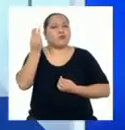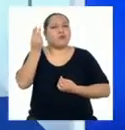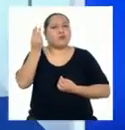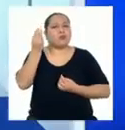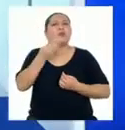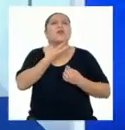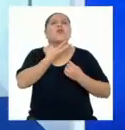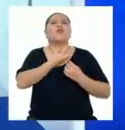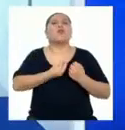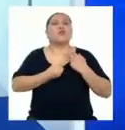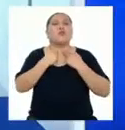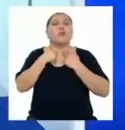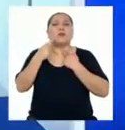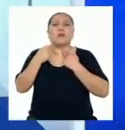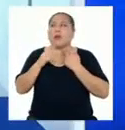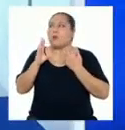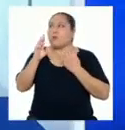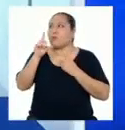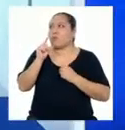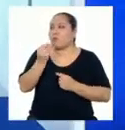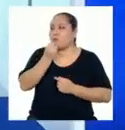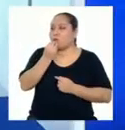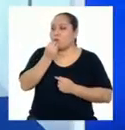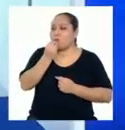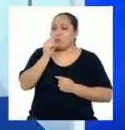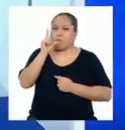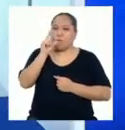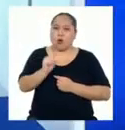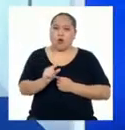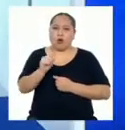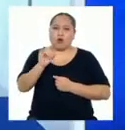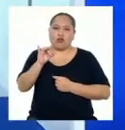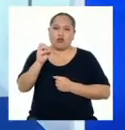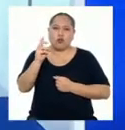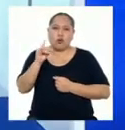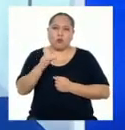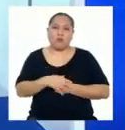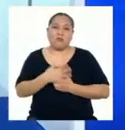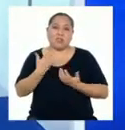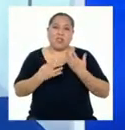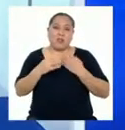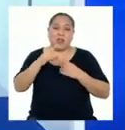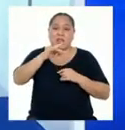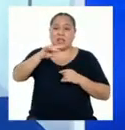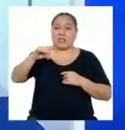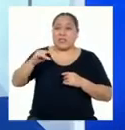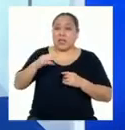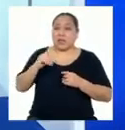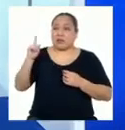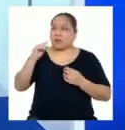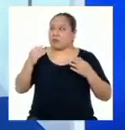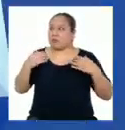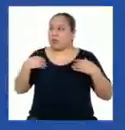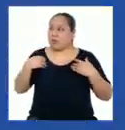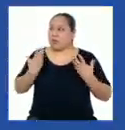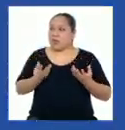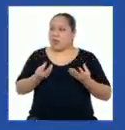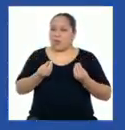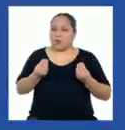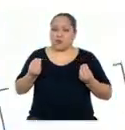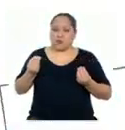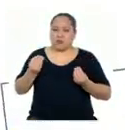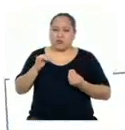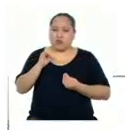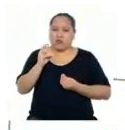tiroideas? Porque consumimos menos yodo en nuestros alimentos. Quizás la sal yodada no contiene yodo en cantidad suficiente.